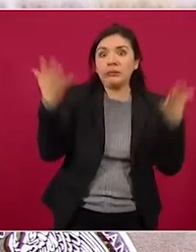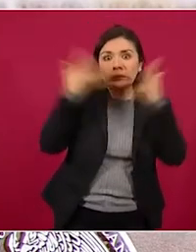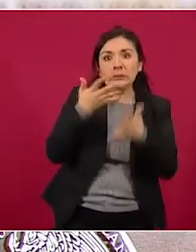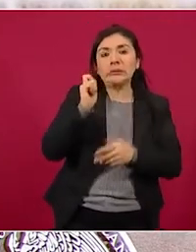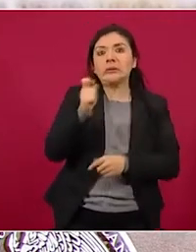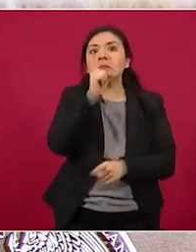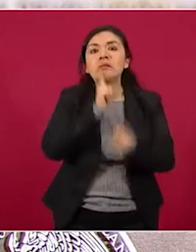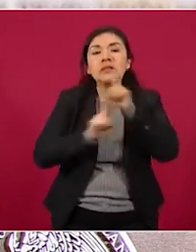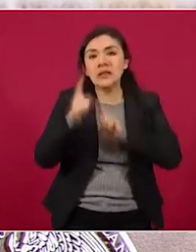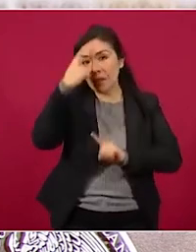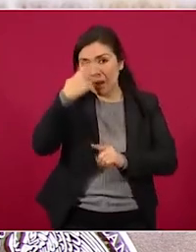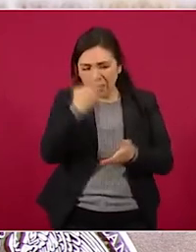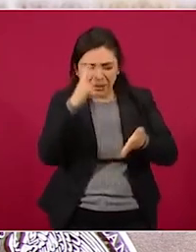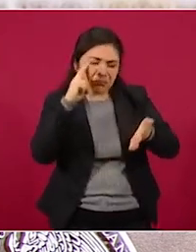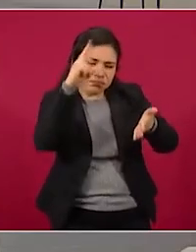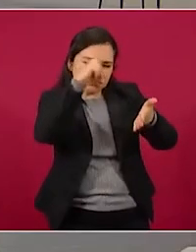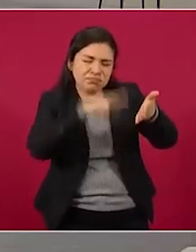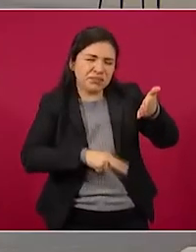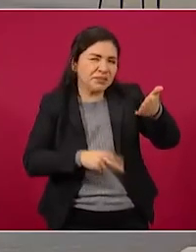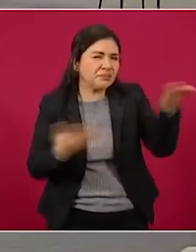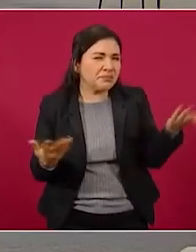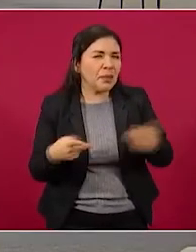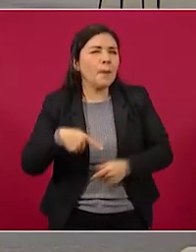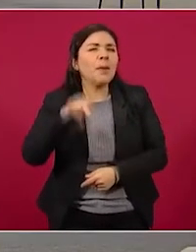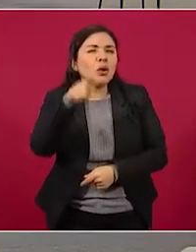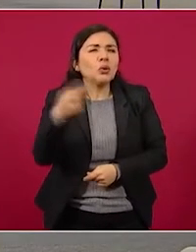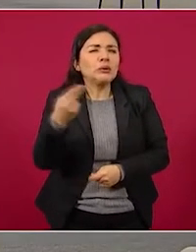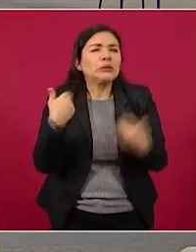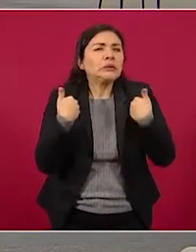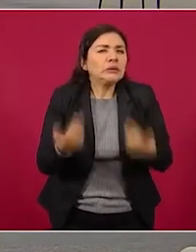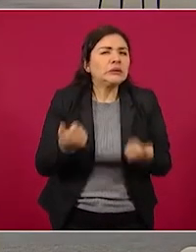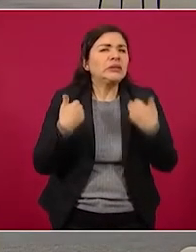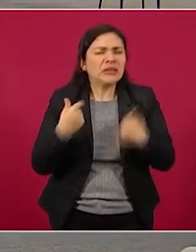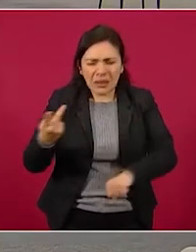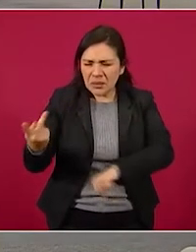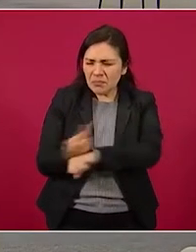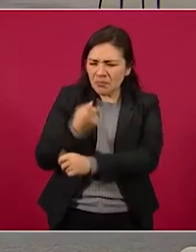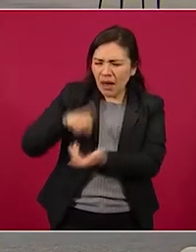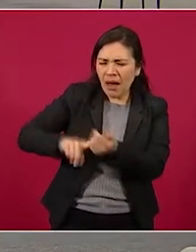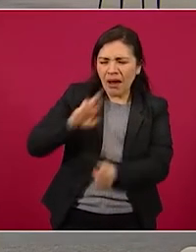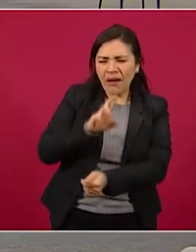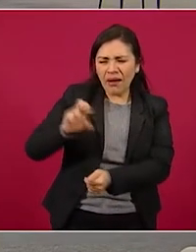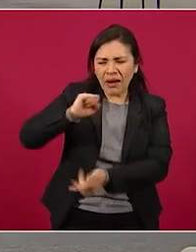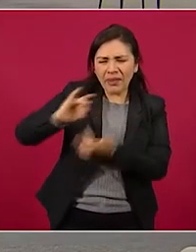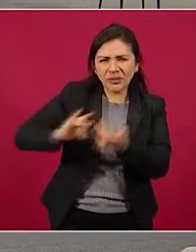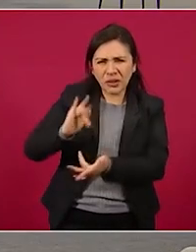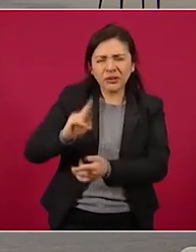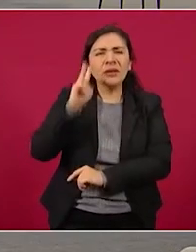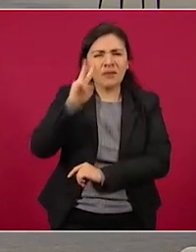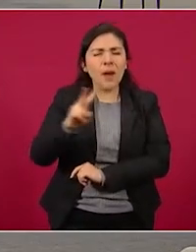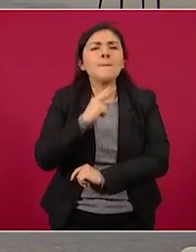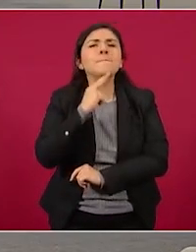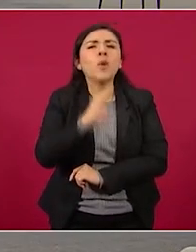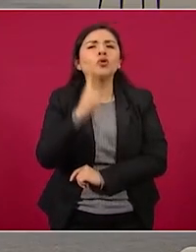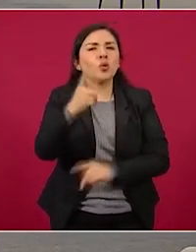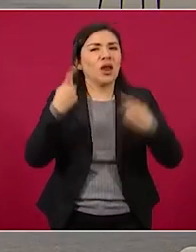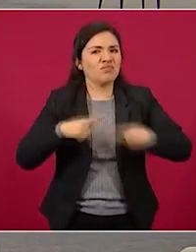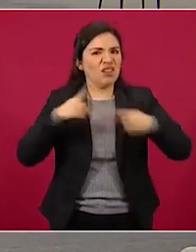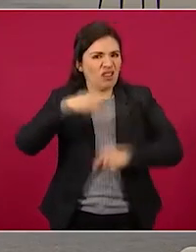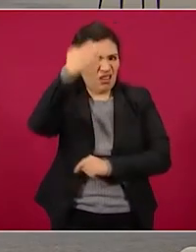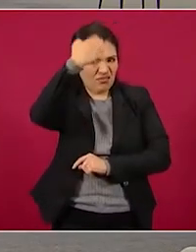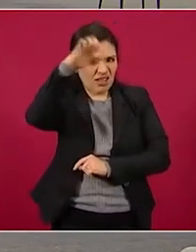análisis. Pero para entender mejor lo que pasa en las redes sociales, escuchemos la voz de un experto.